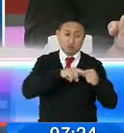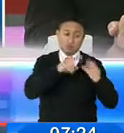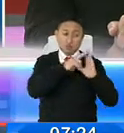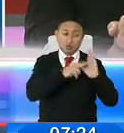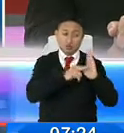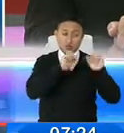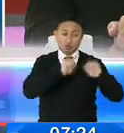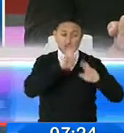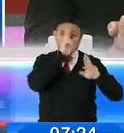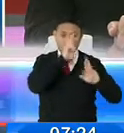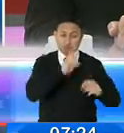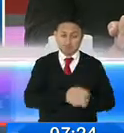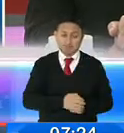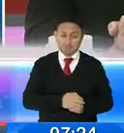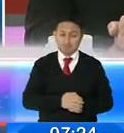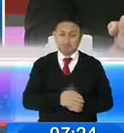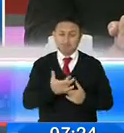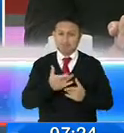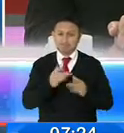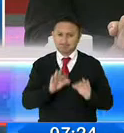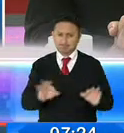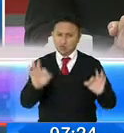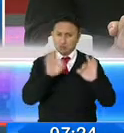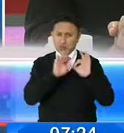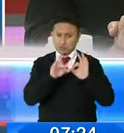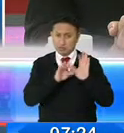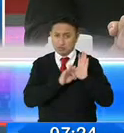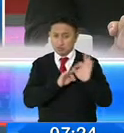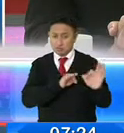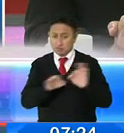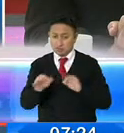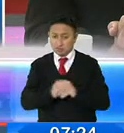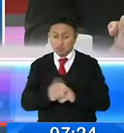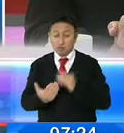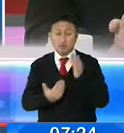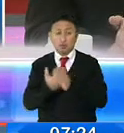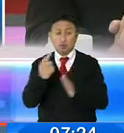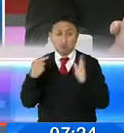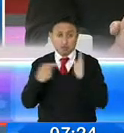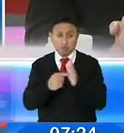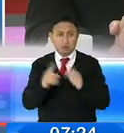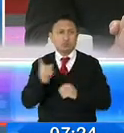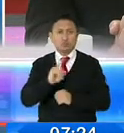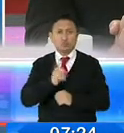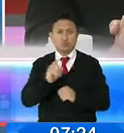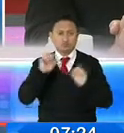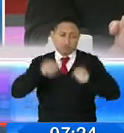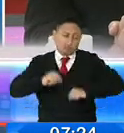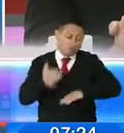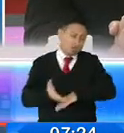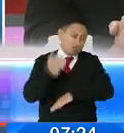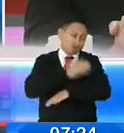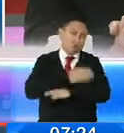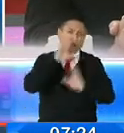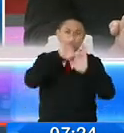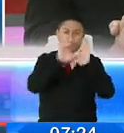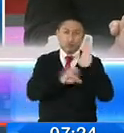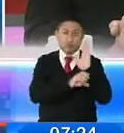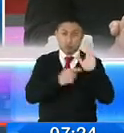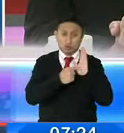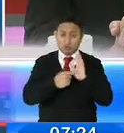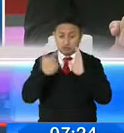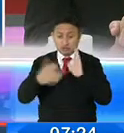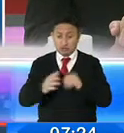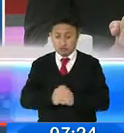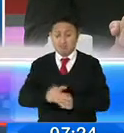parámetro. Roberto, hay que ser enfático, dimensionar que no es un nuevo impuesto sino como establece la Constitución, le permite